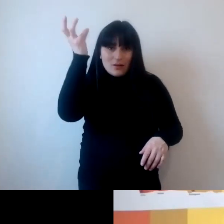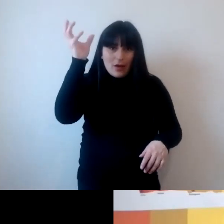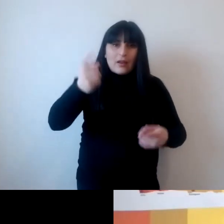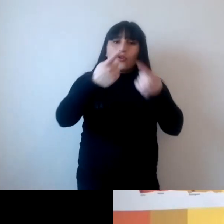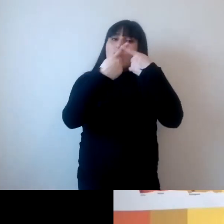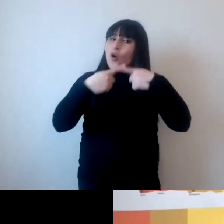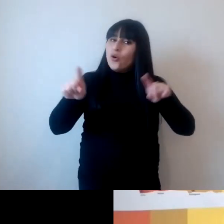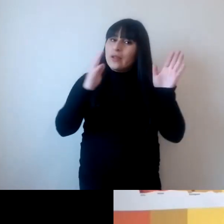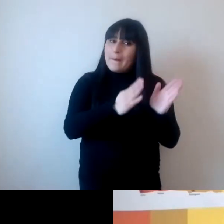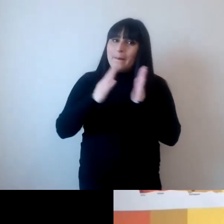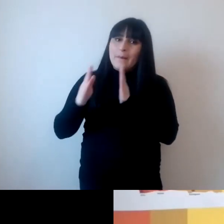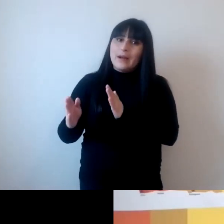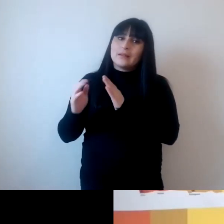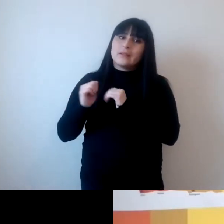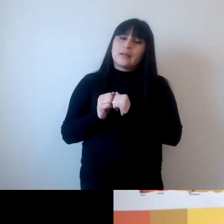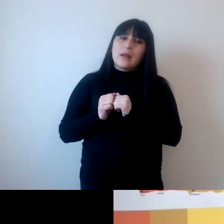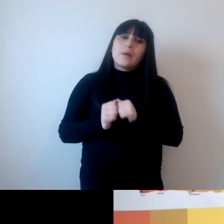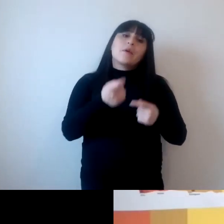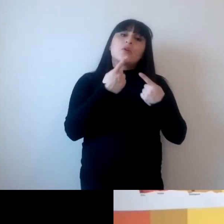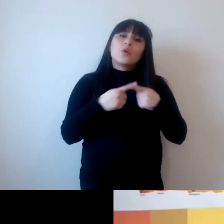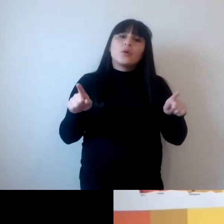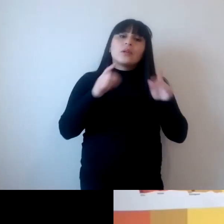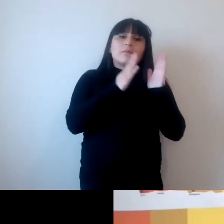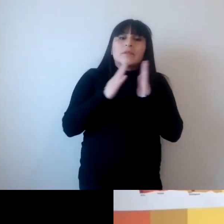asociada al cambio climático pero es otra dimensión del problema